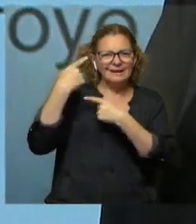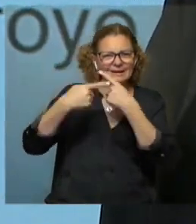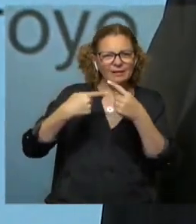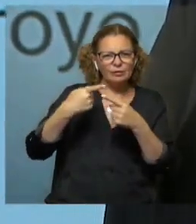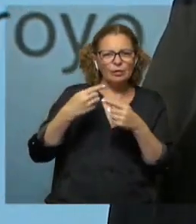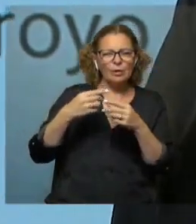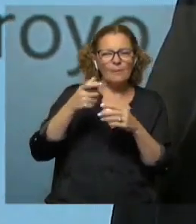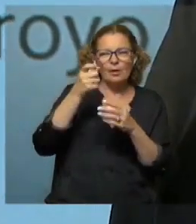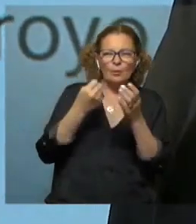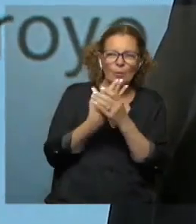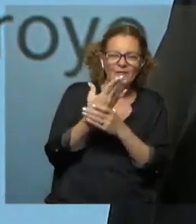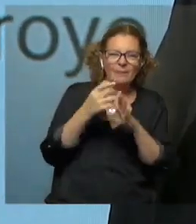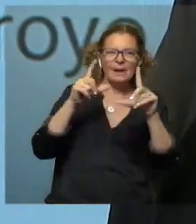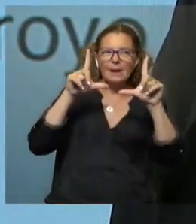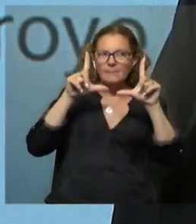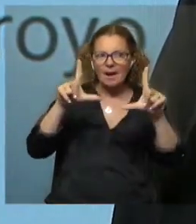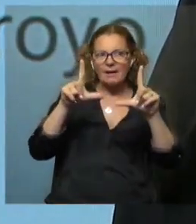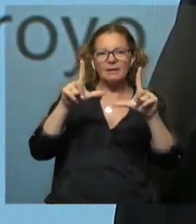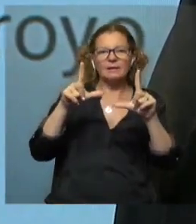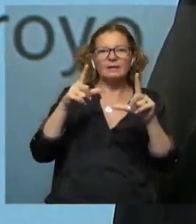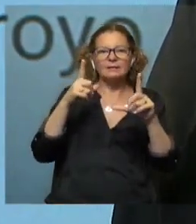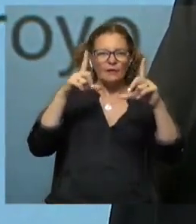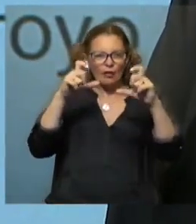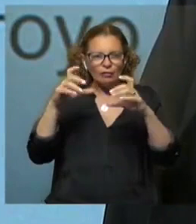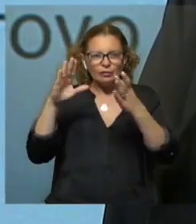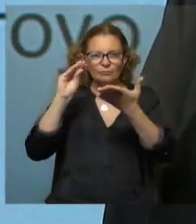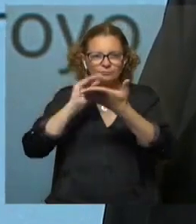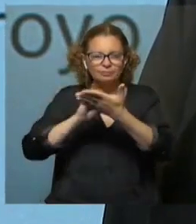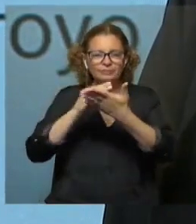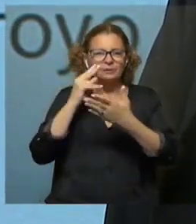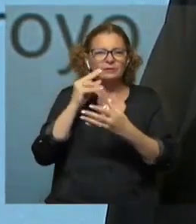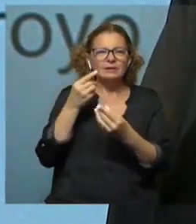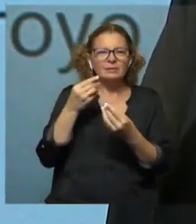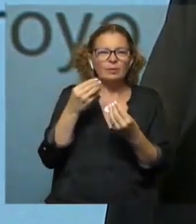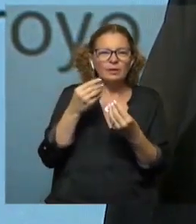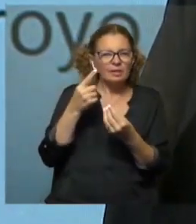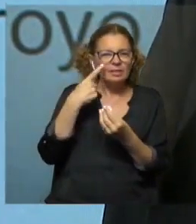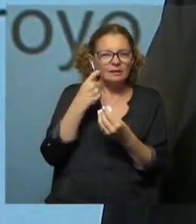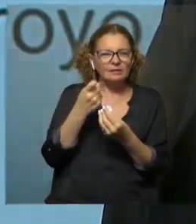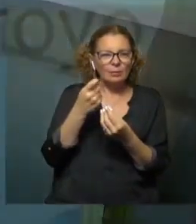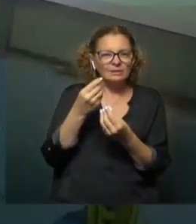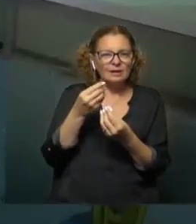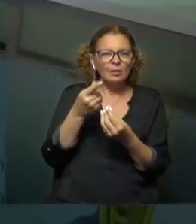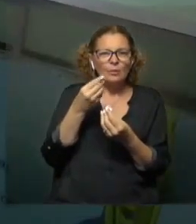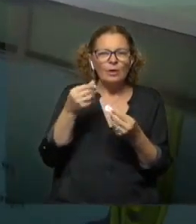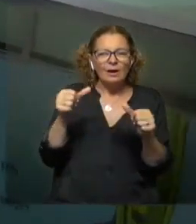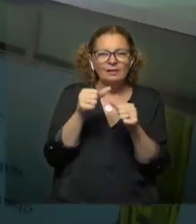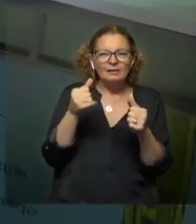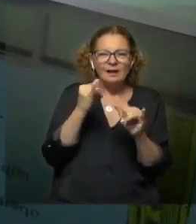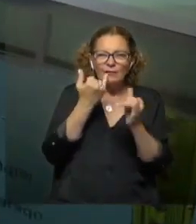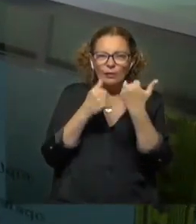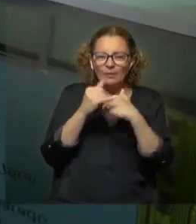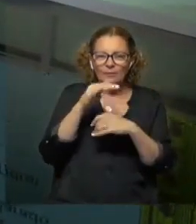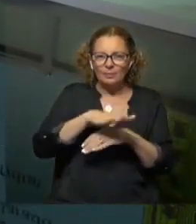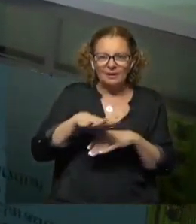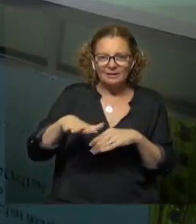la imagen y todo, ¿qué tuvieron que tener en cuenta en el momento de desarrollar, de repente, el diseño, cómo entregar la información para